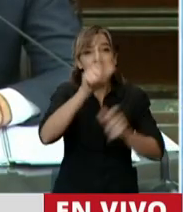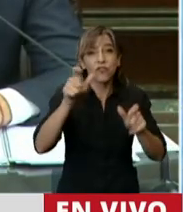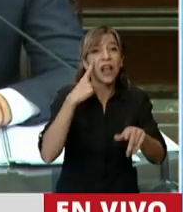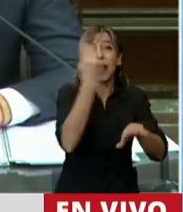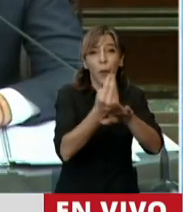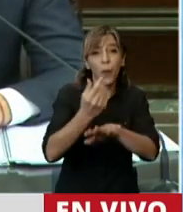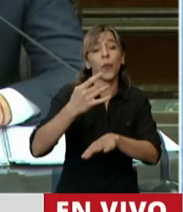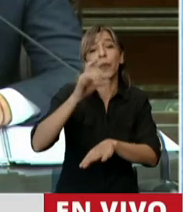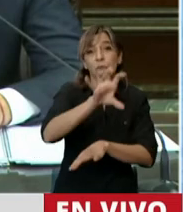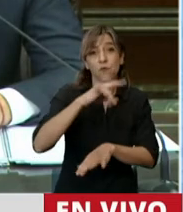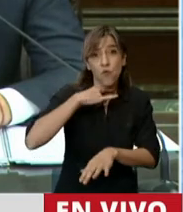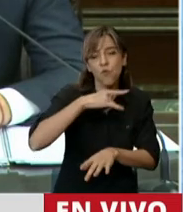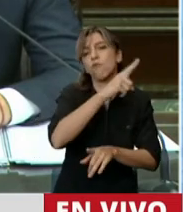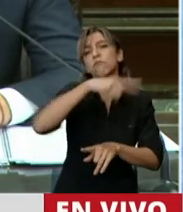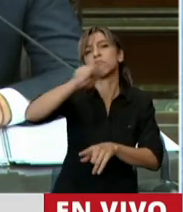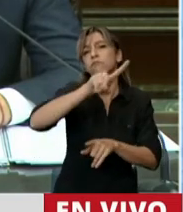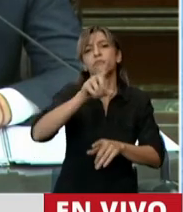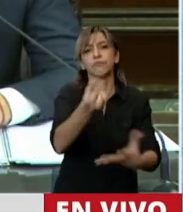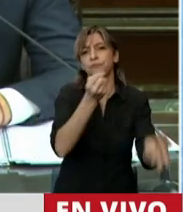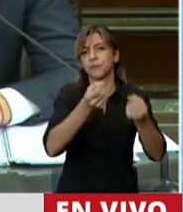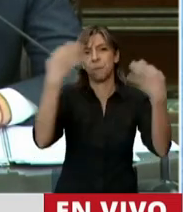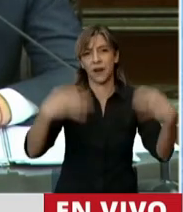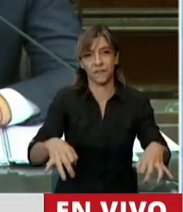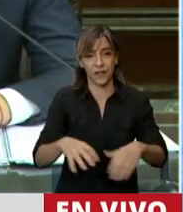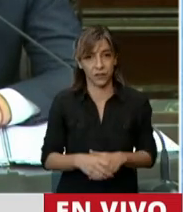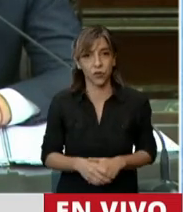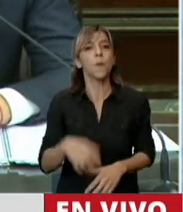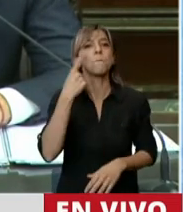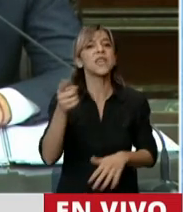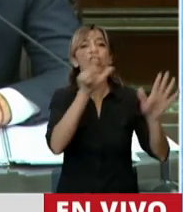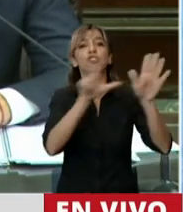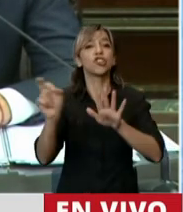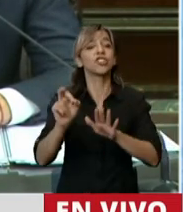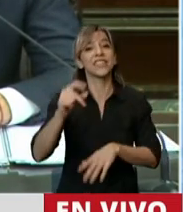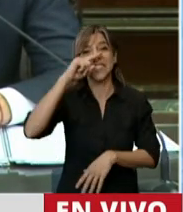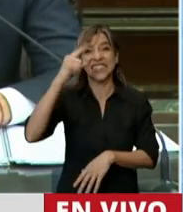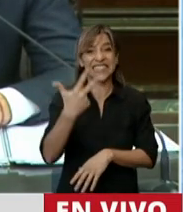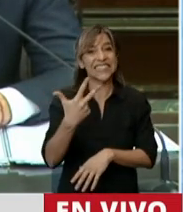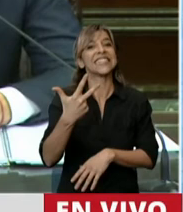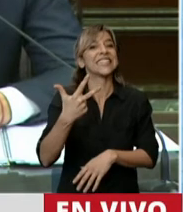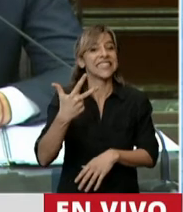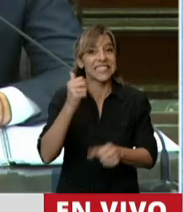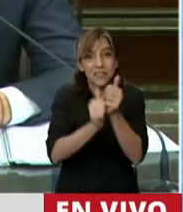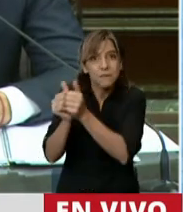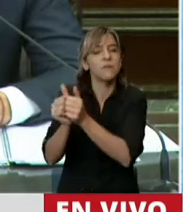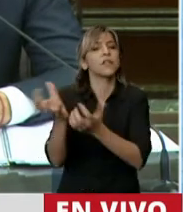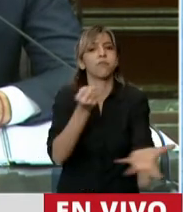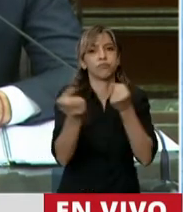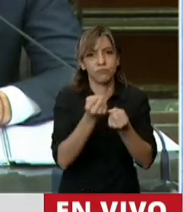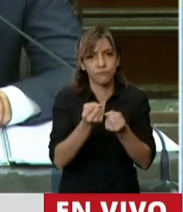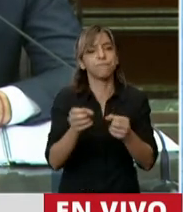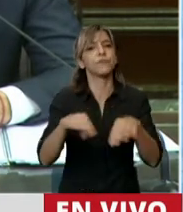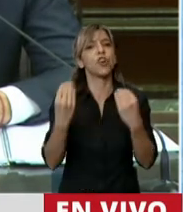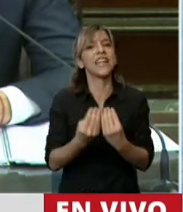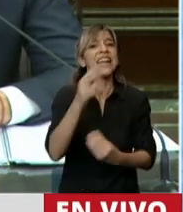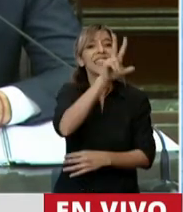hoy están contenidos con ese programa, y 1.883 empresas que fue la última inscripción. 300 millones